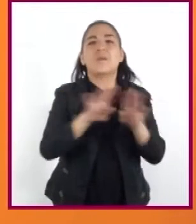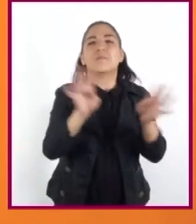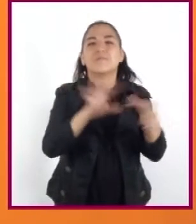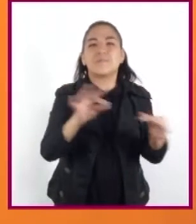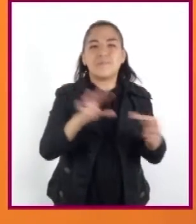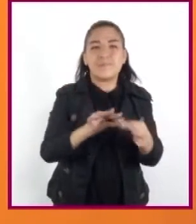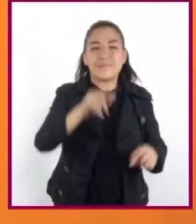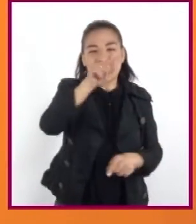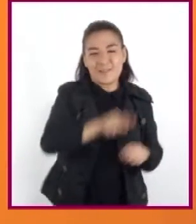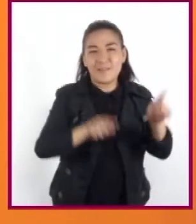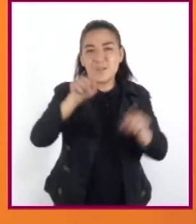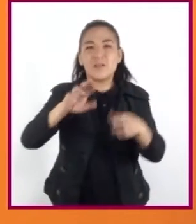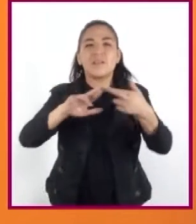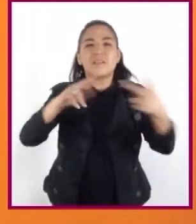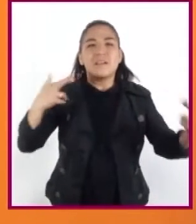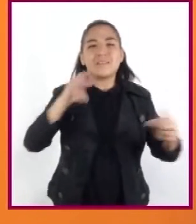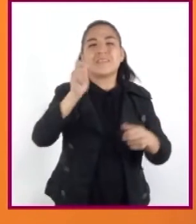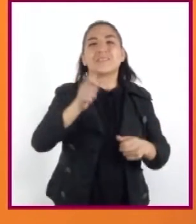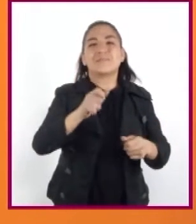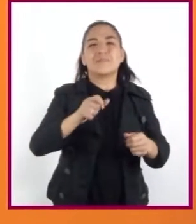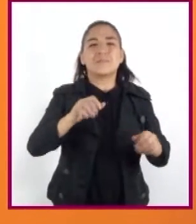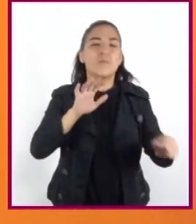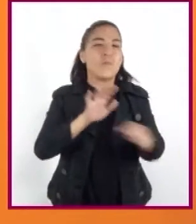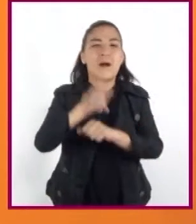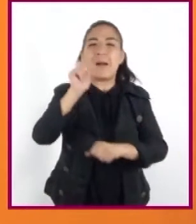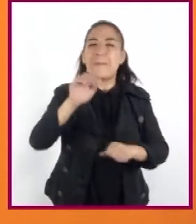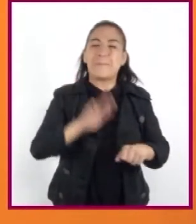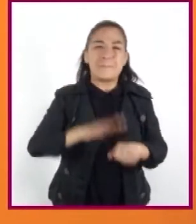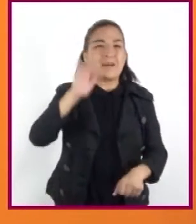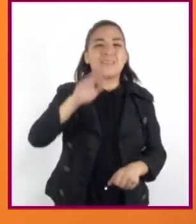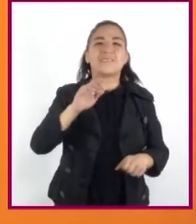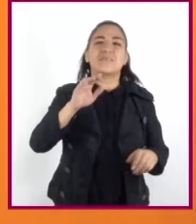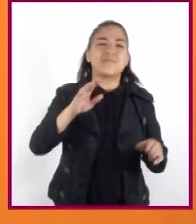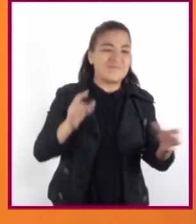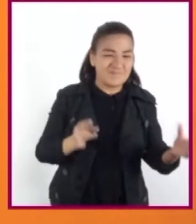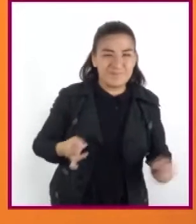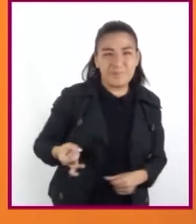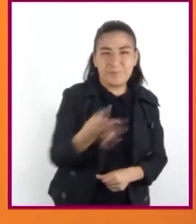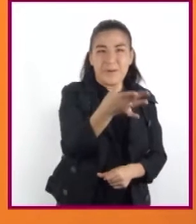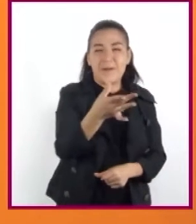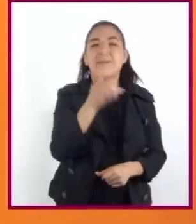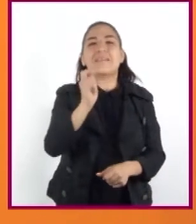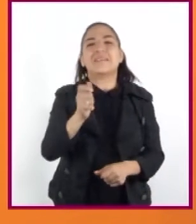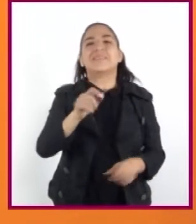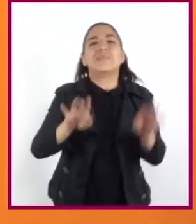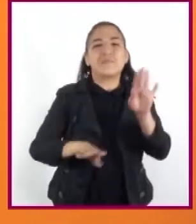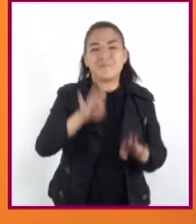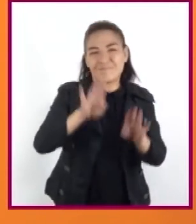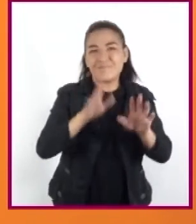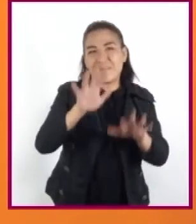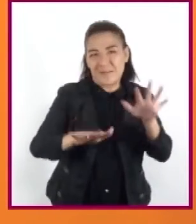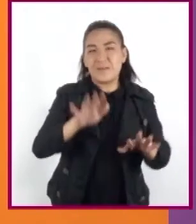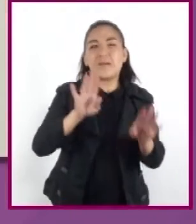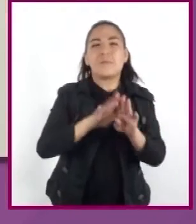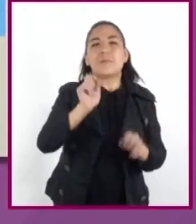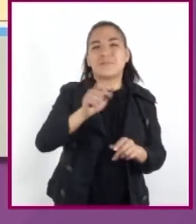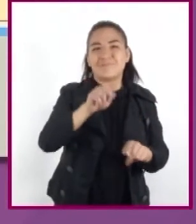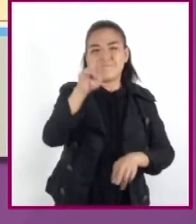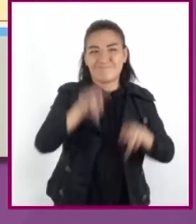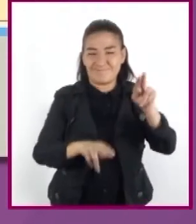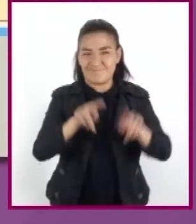asimétricas con una potencia vecina que la basalló y no como manifestación de un lento desarrollo autónomo.